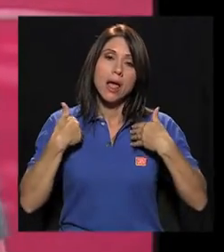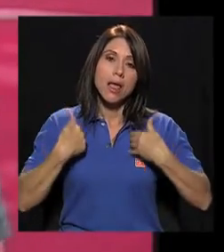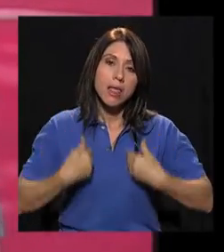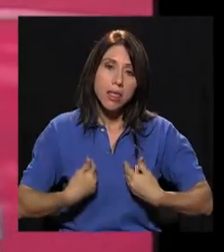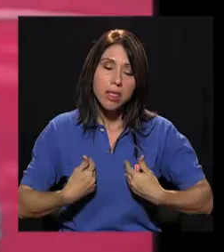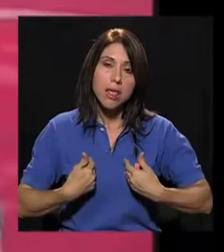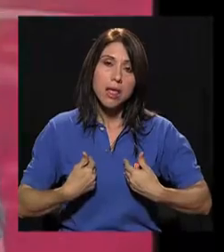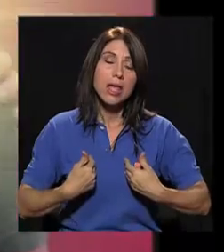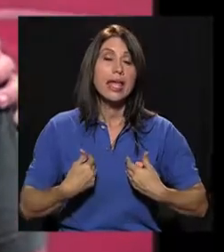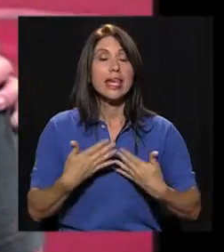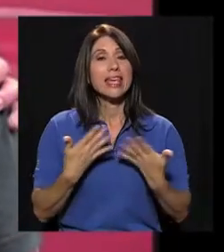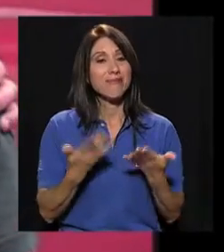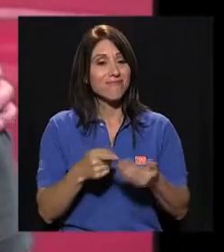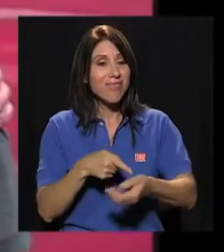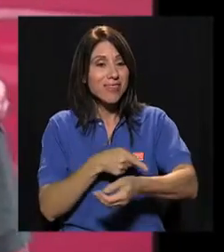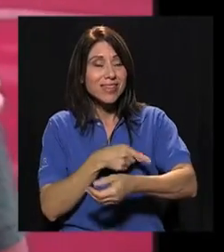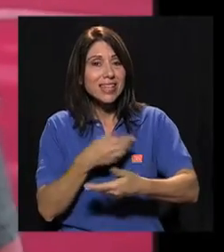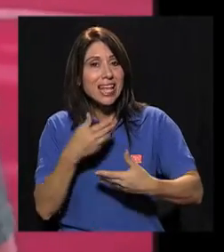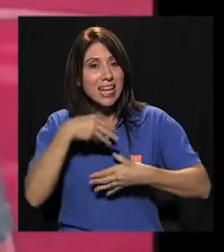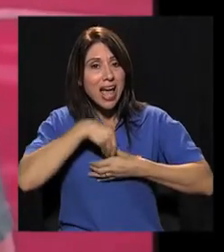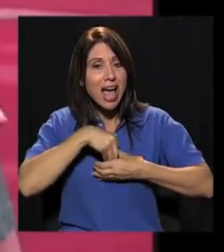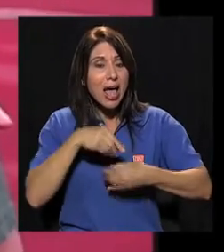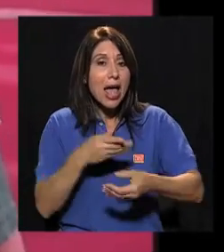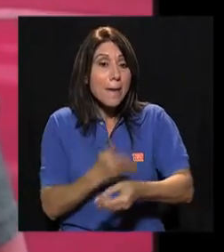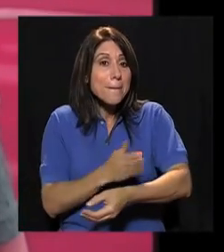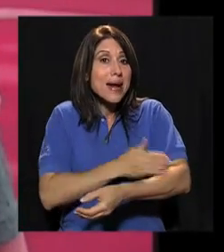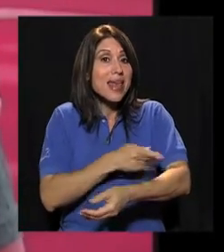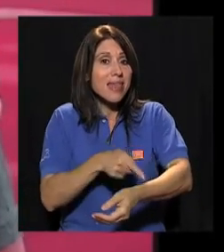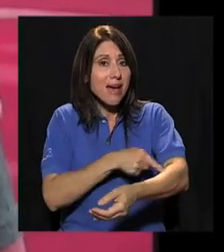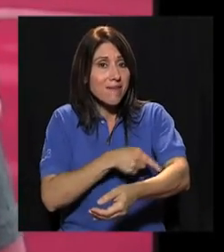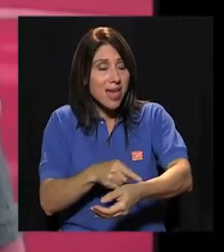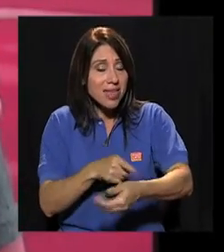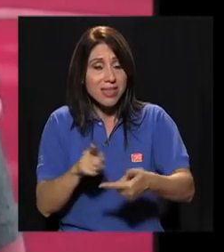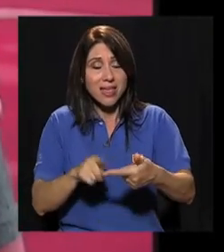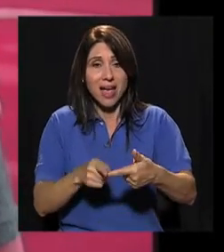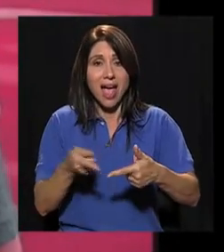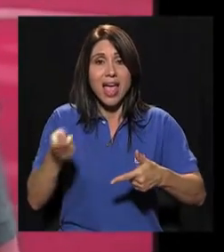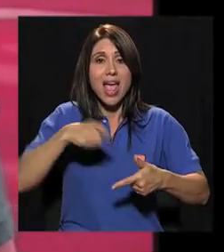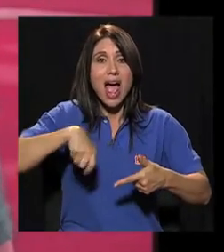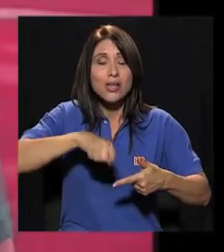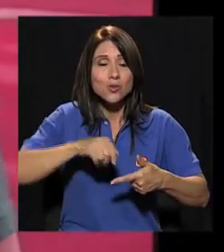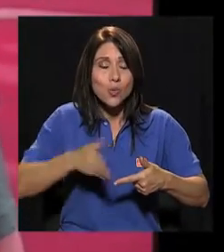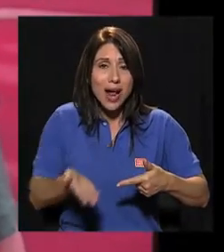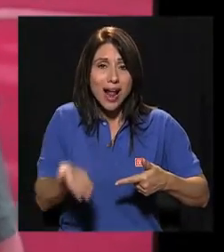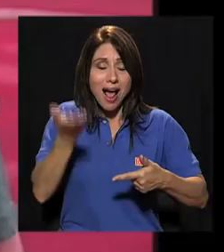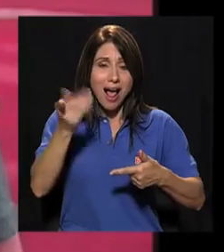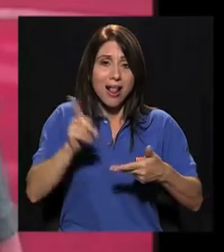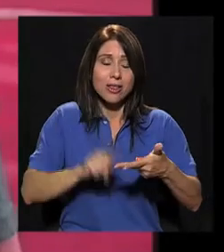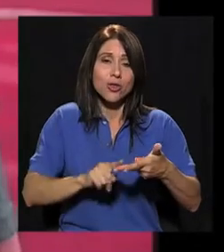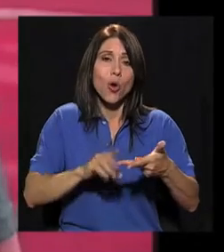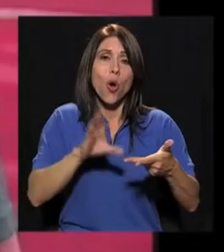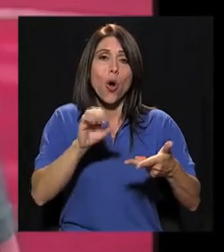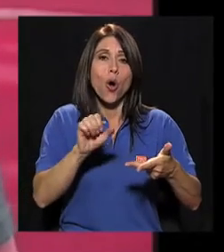médico porque me sentía agotada. Tenía el azúcar alto, prediabética, colesterol